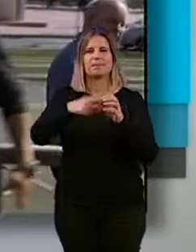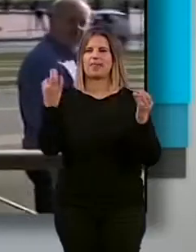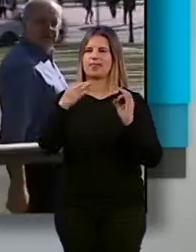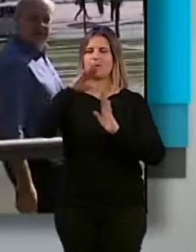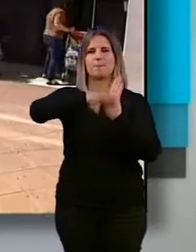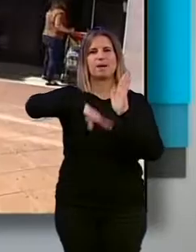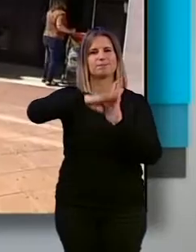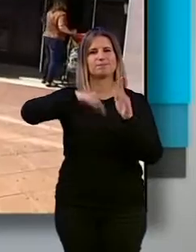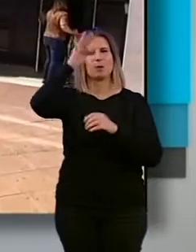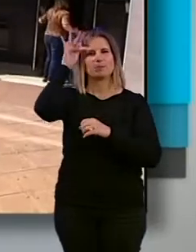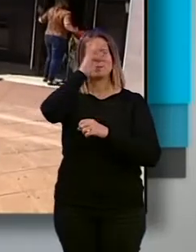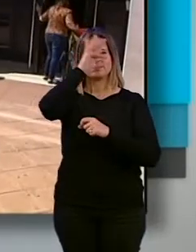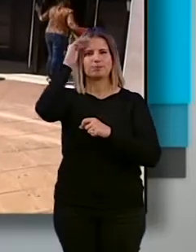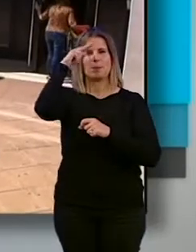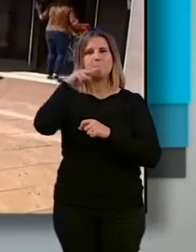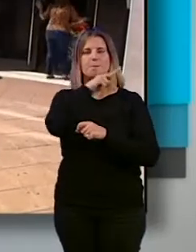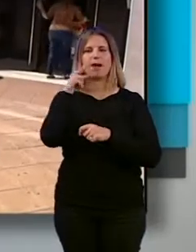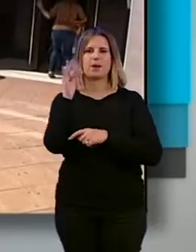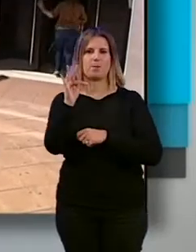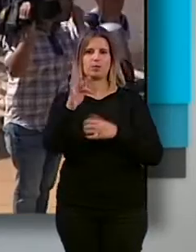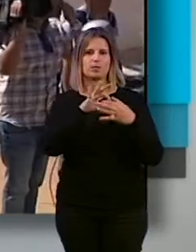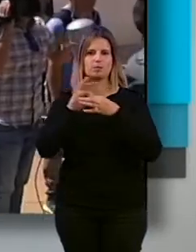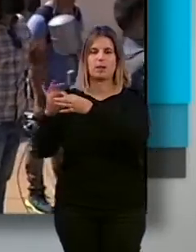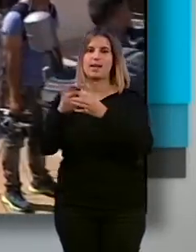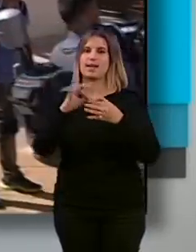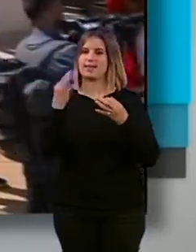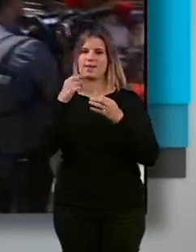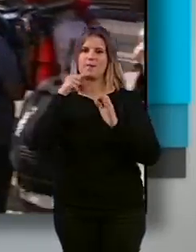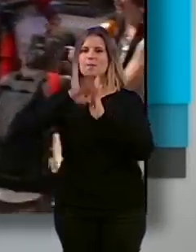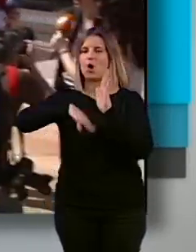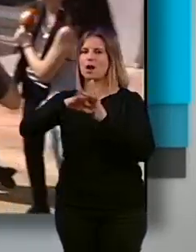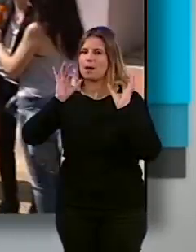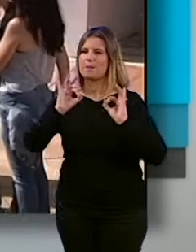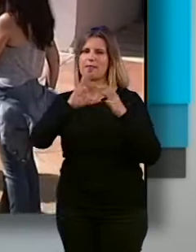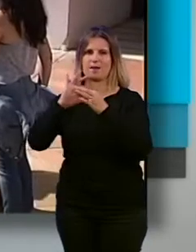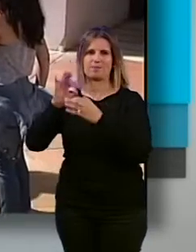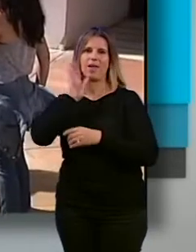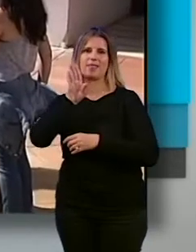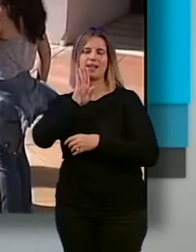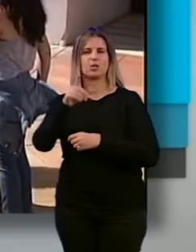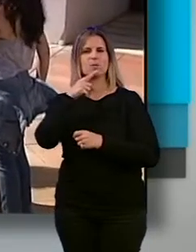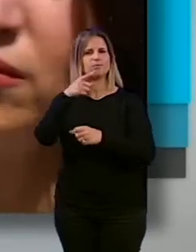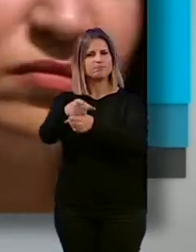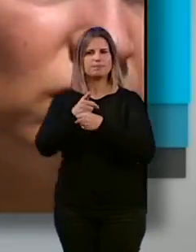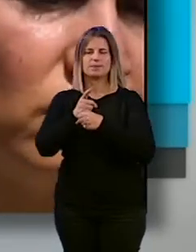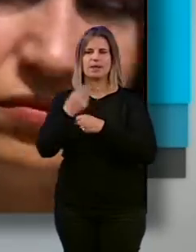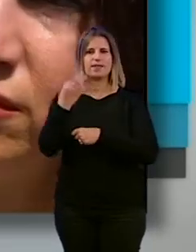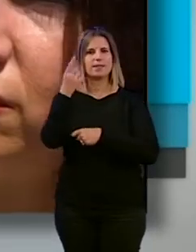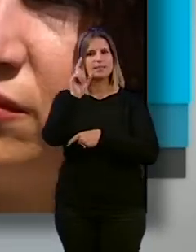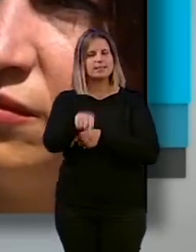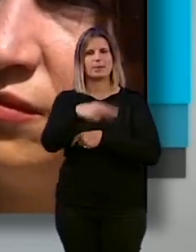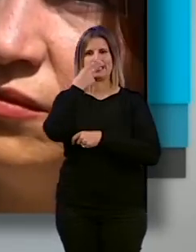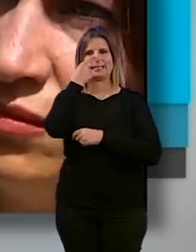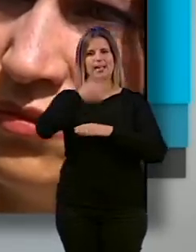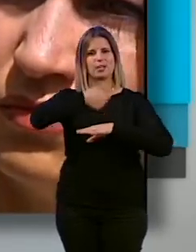parentalidad positiva obligación que tiene relación directa con el delito. La resolución explica que se establece tal obligación también en interés superior